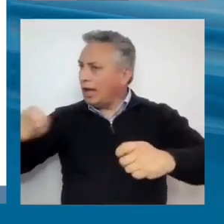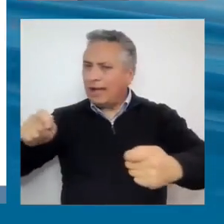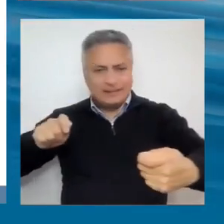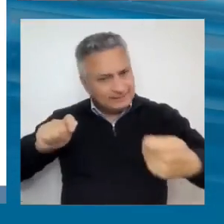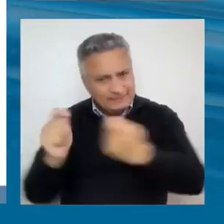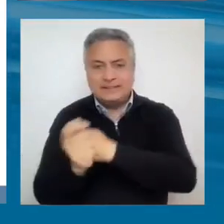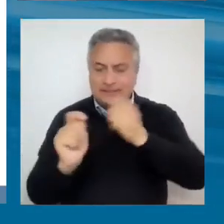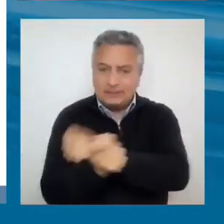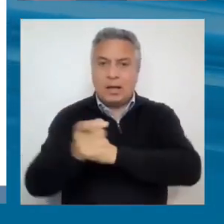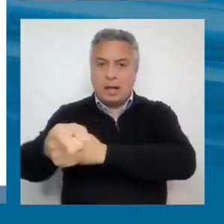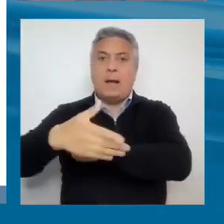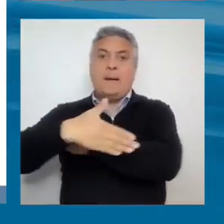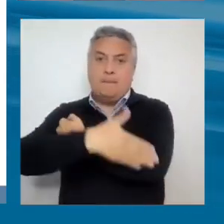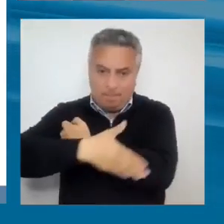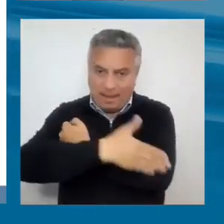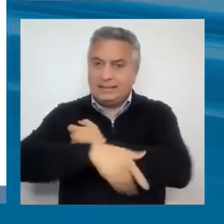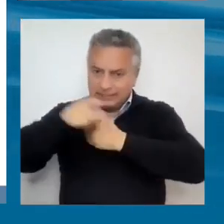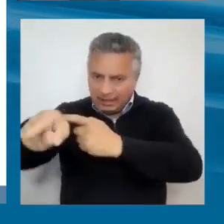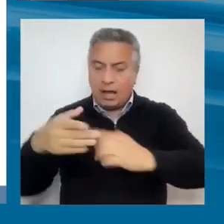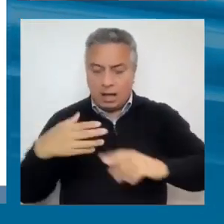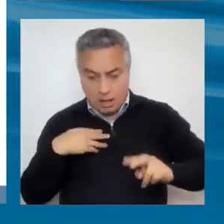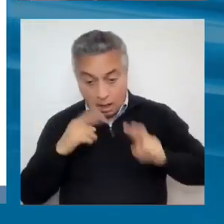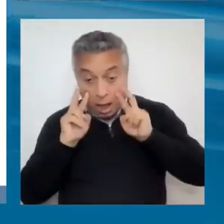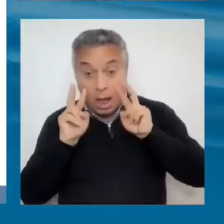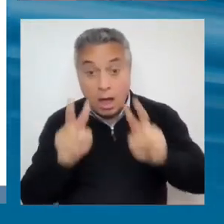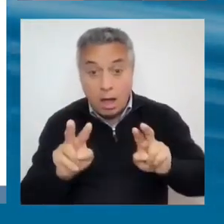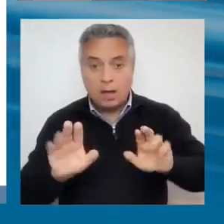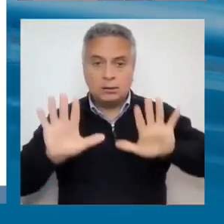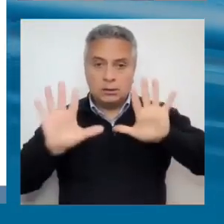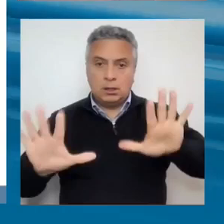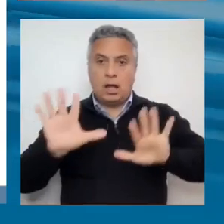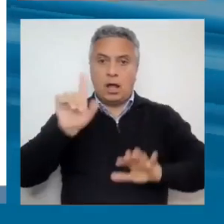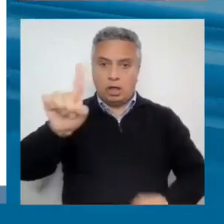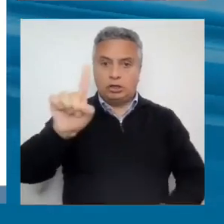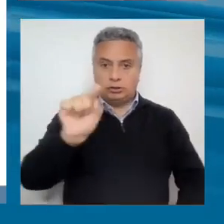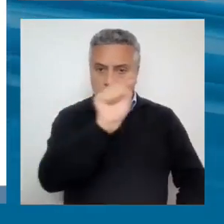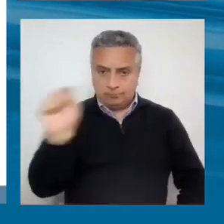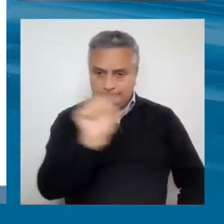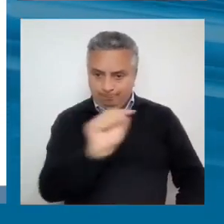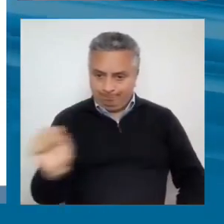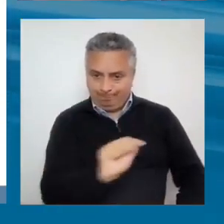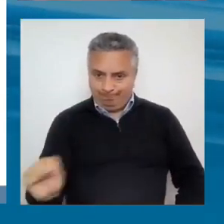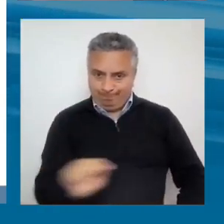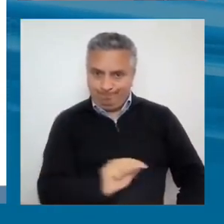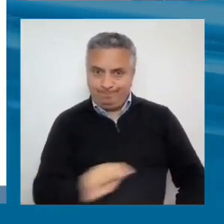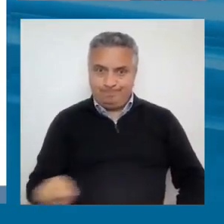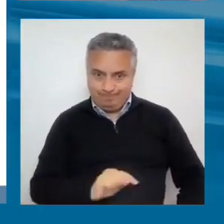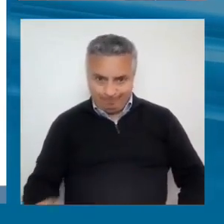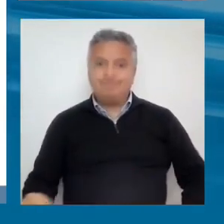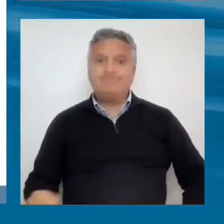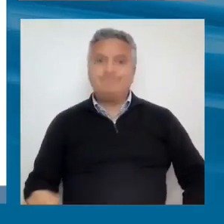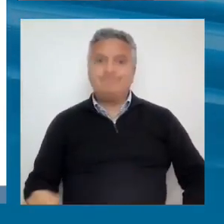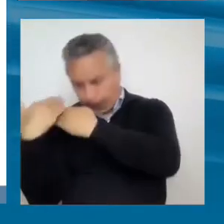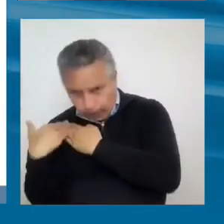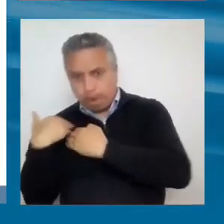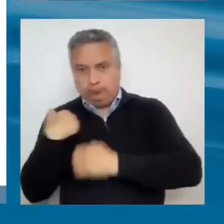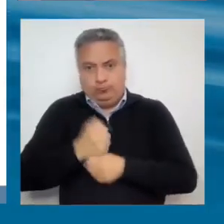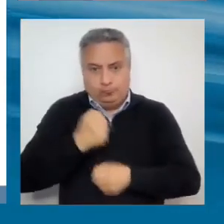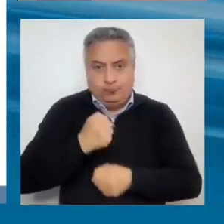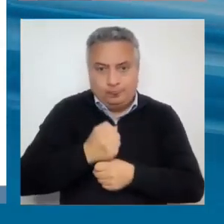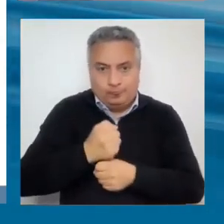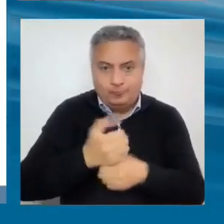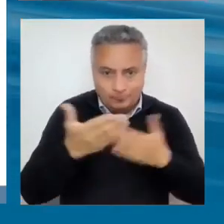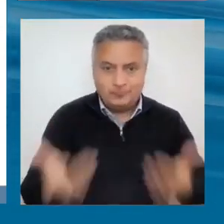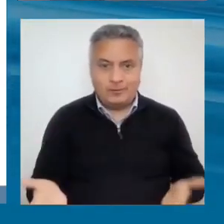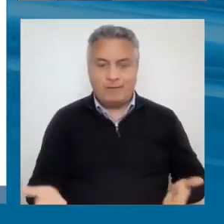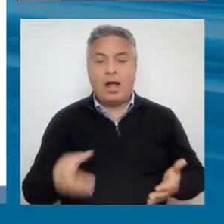trabajen, que tenemos que profundizar en el diagnóstico de estas cosas. Y no solo, esto es, digamos, una lista, una